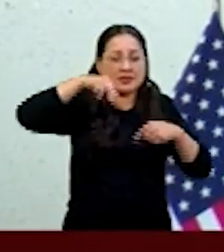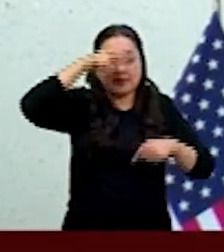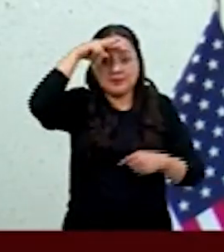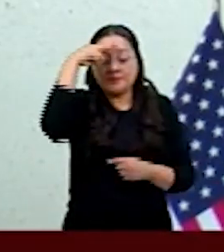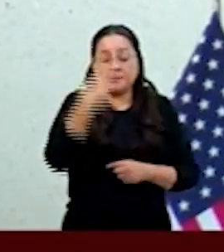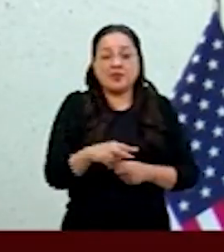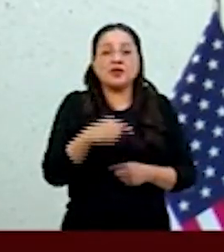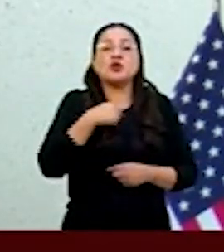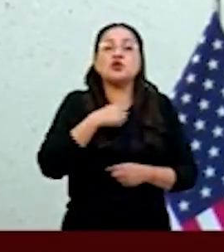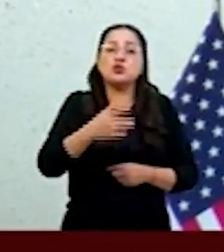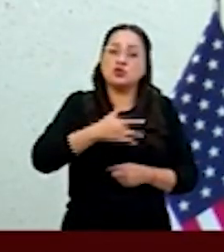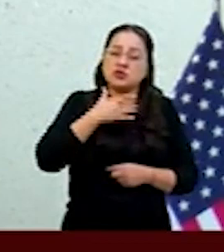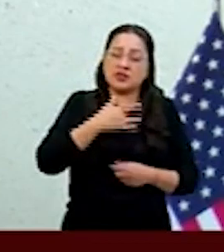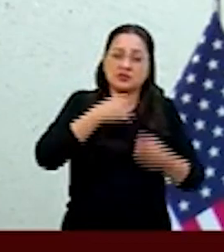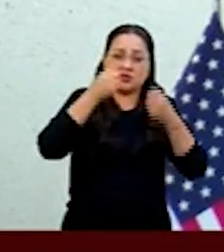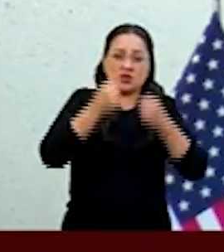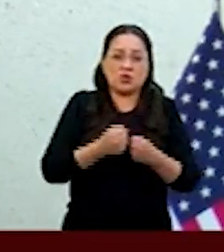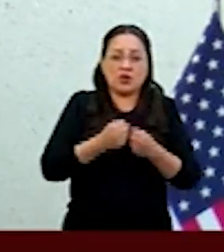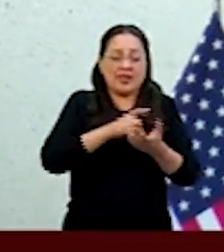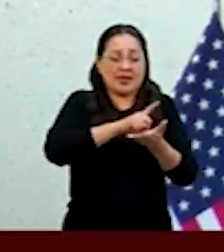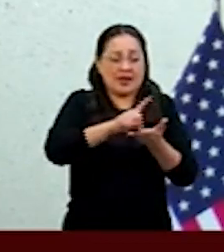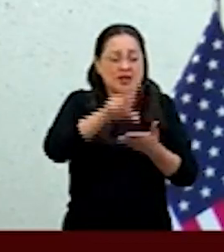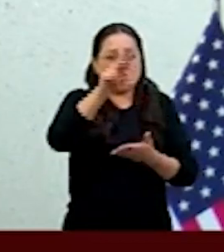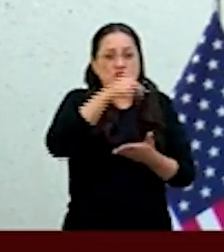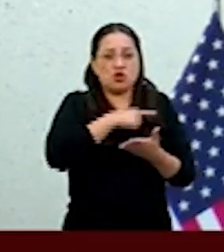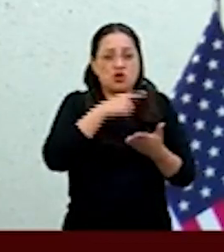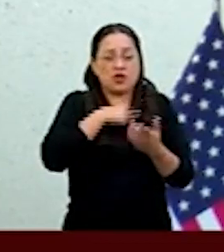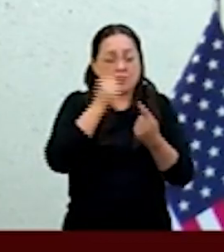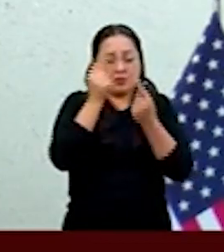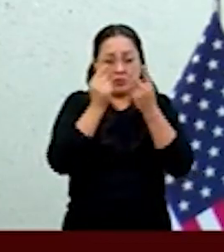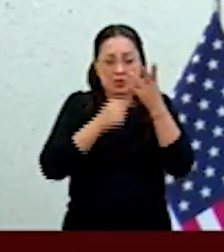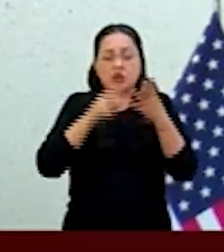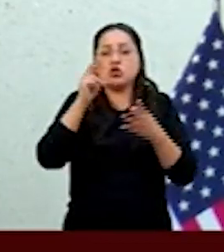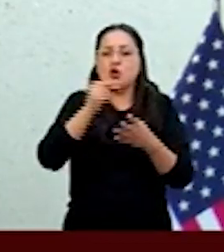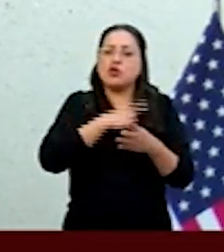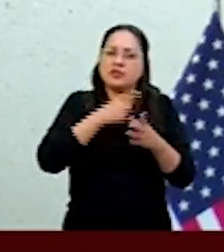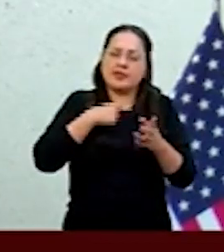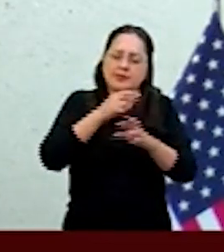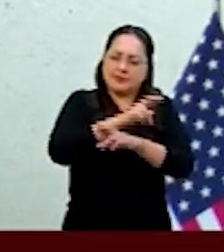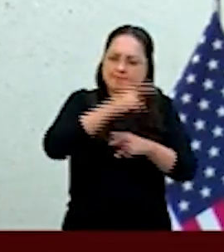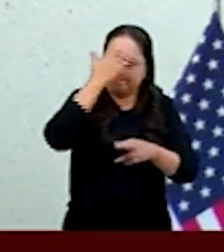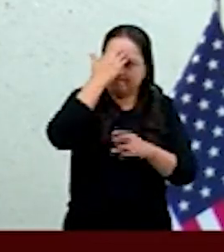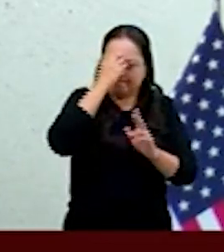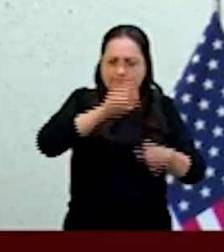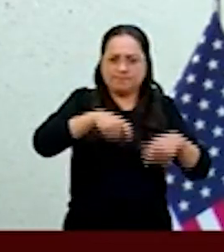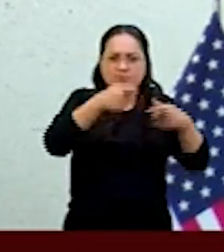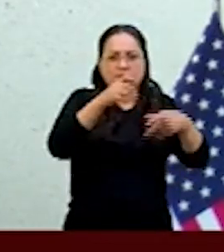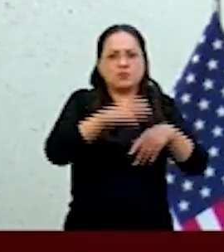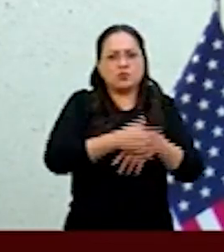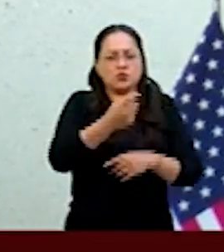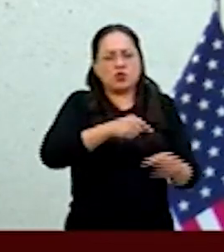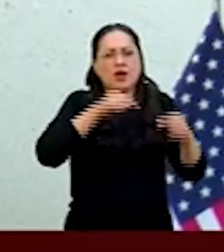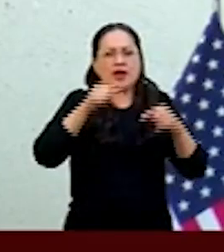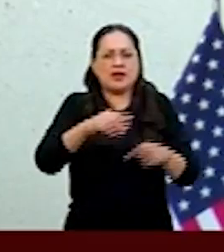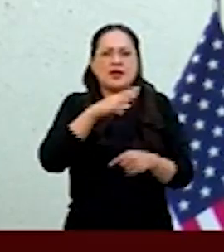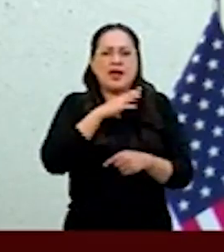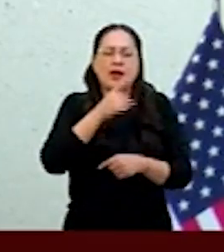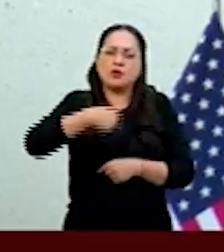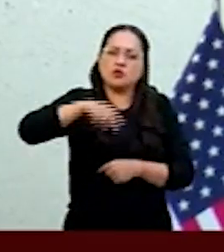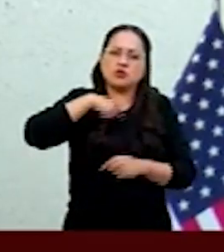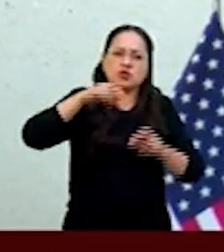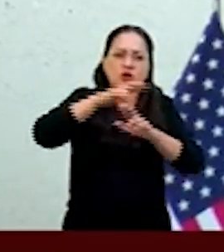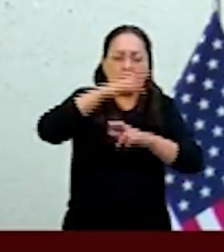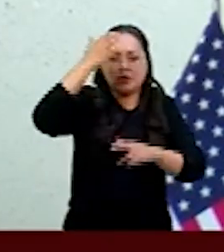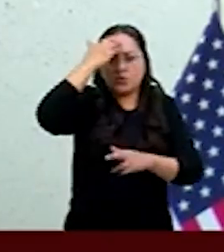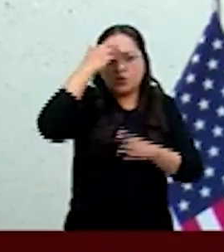convencida que los derechos no se contabilizan, los derechos se reconocen y en ese sentido pues estamos en la puerta del reconocimiento